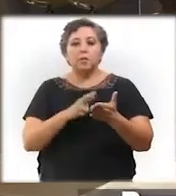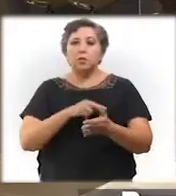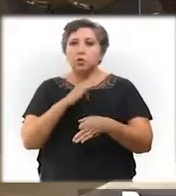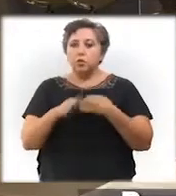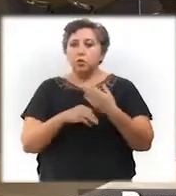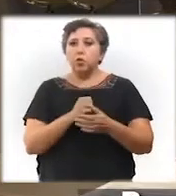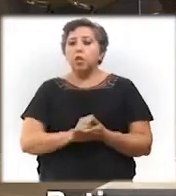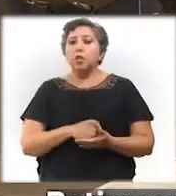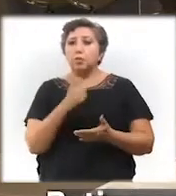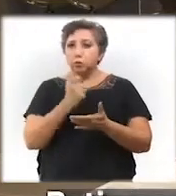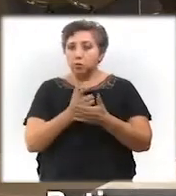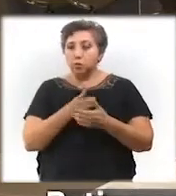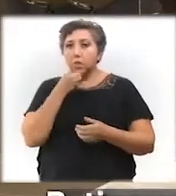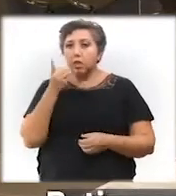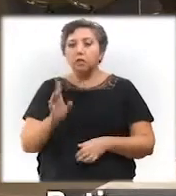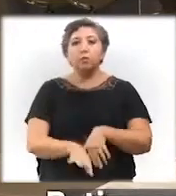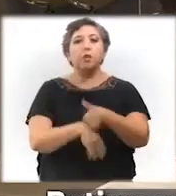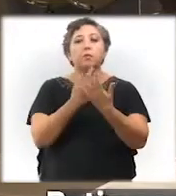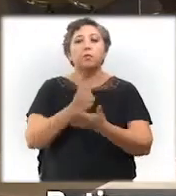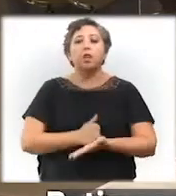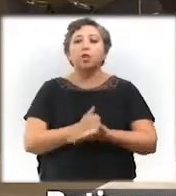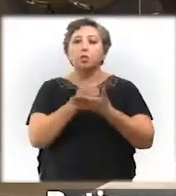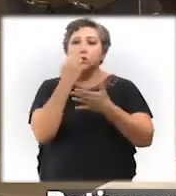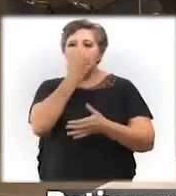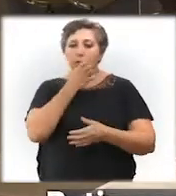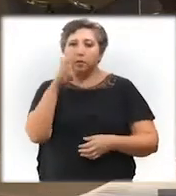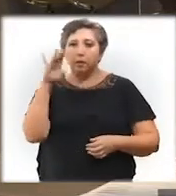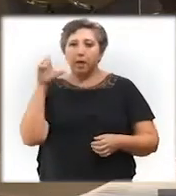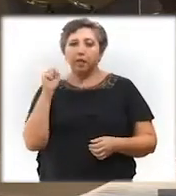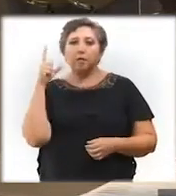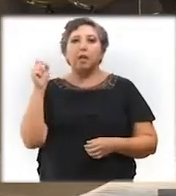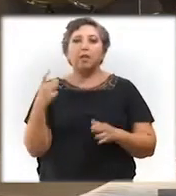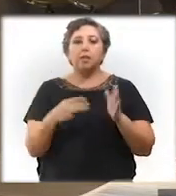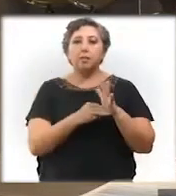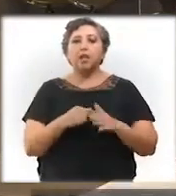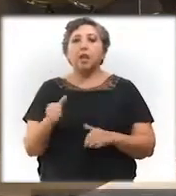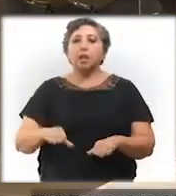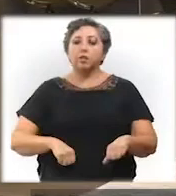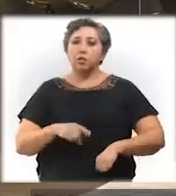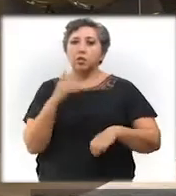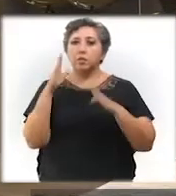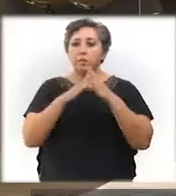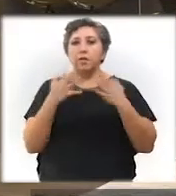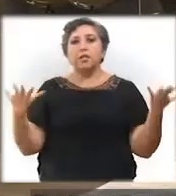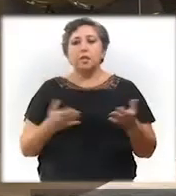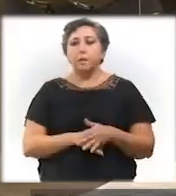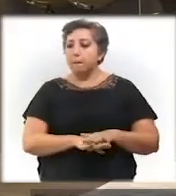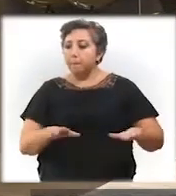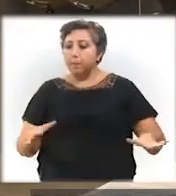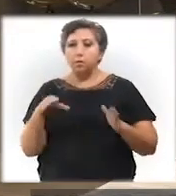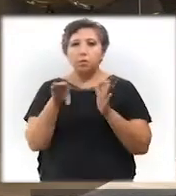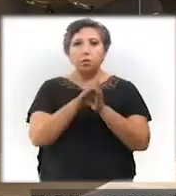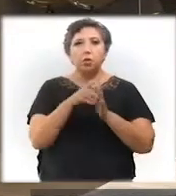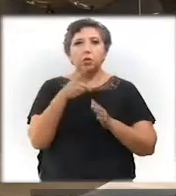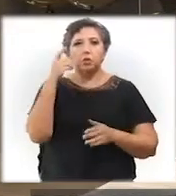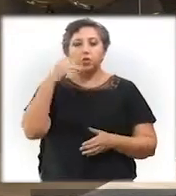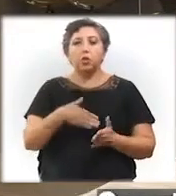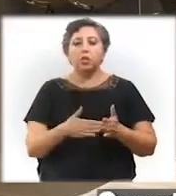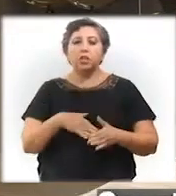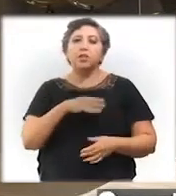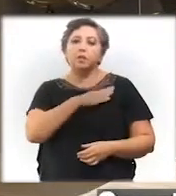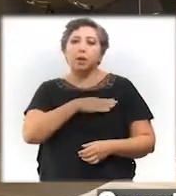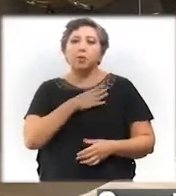en todo el país. Batimos récord en ayudas escolares, becas y 20,000 acciones de vivienda para construir pisos, cuartos, cocinas y baños.